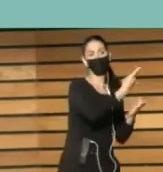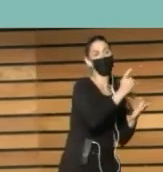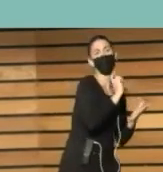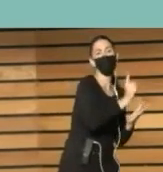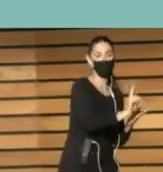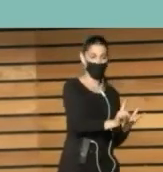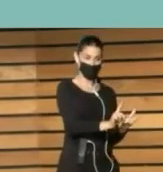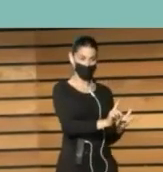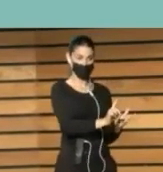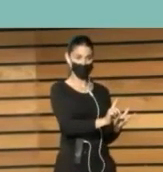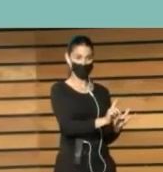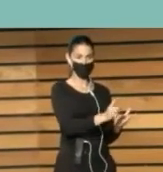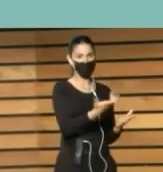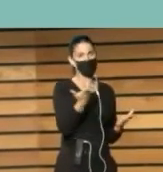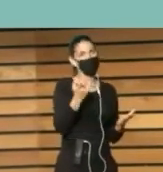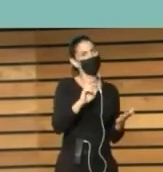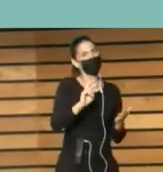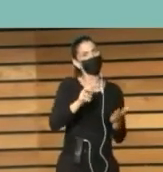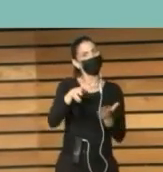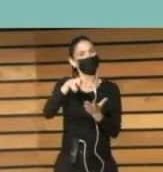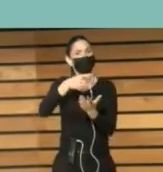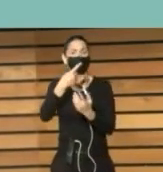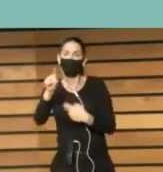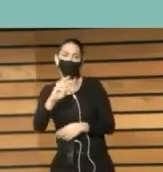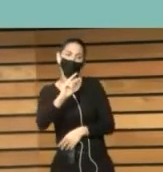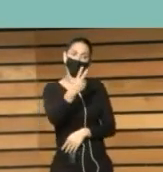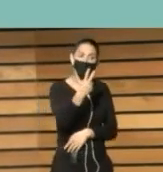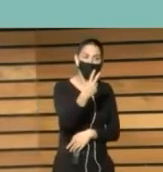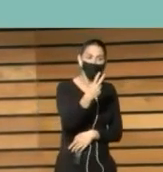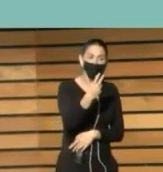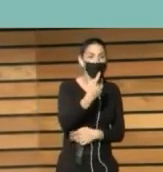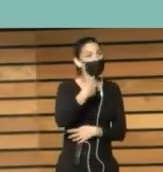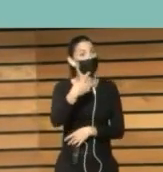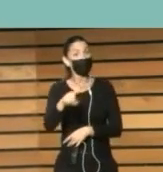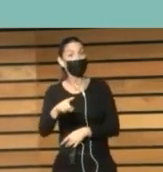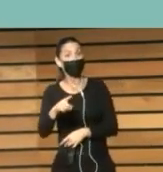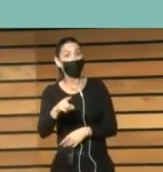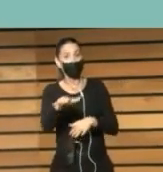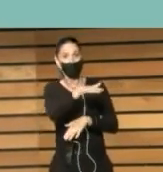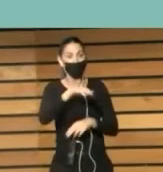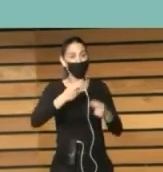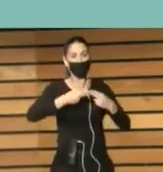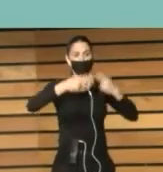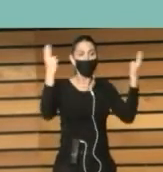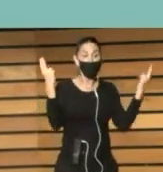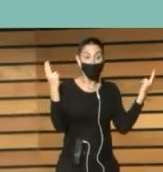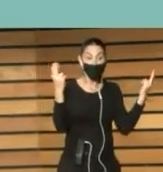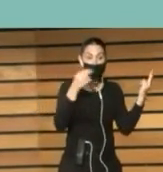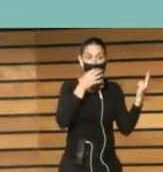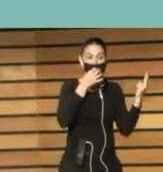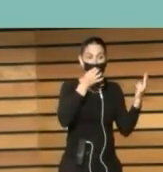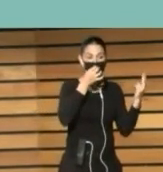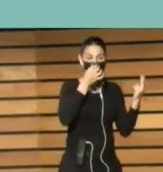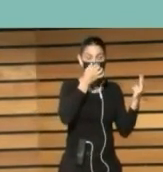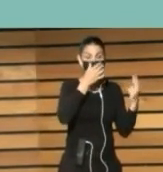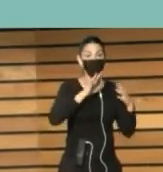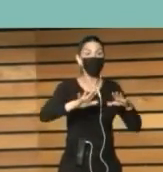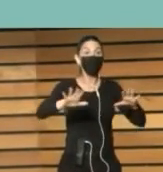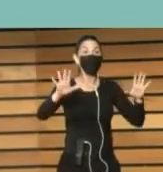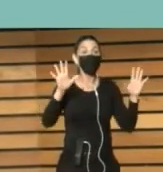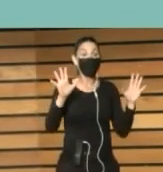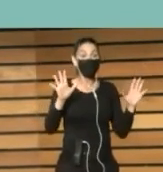Ni un espacio Segundo O un espacio Público Sino Si existe ahí Un